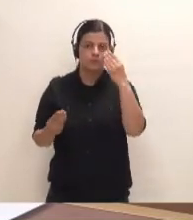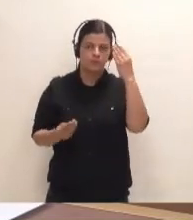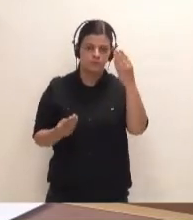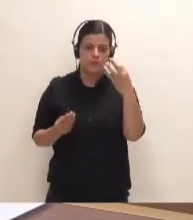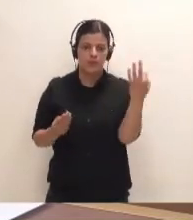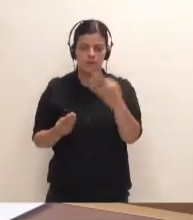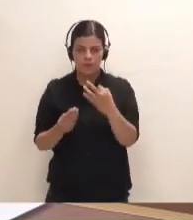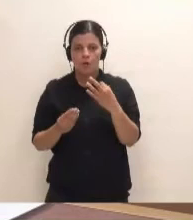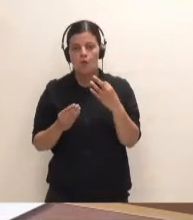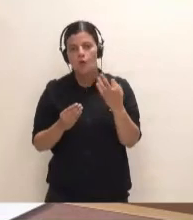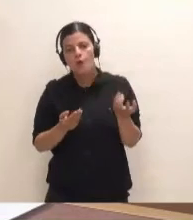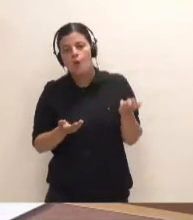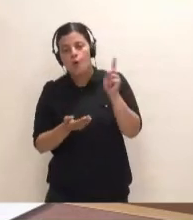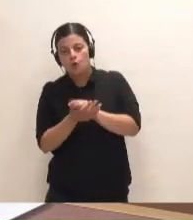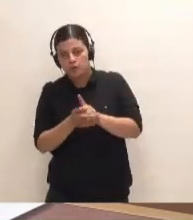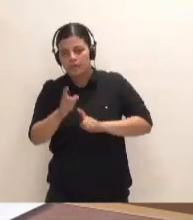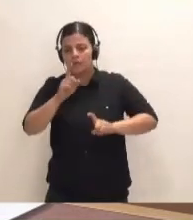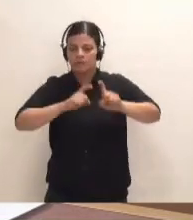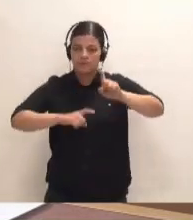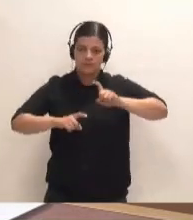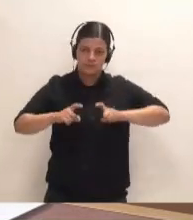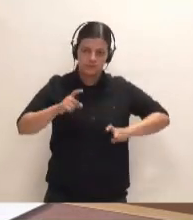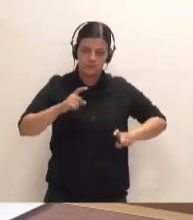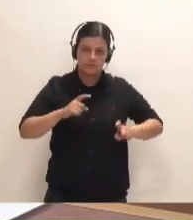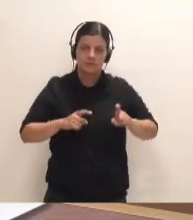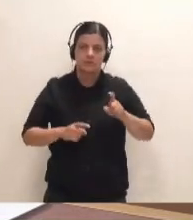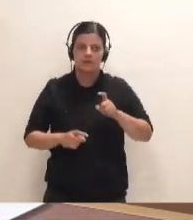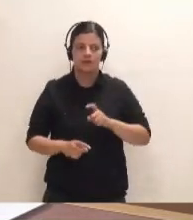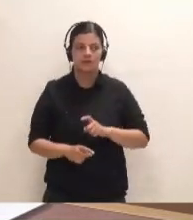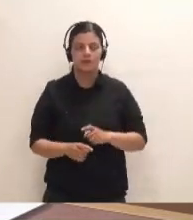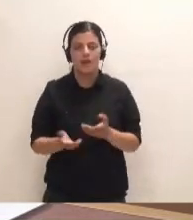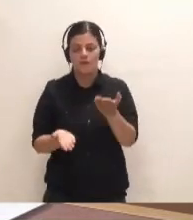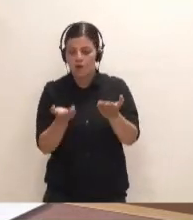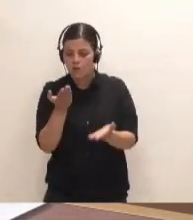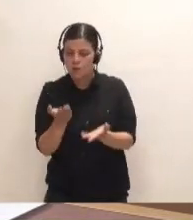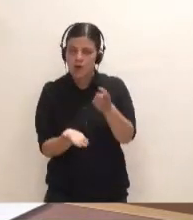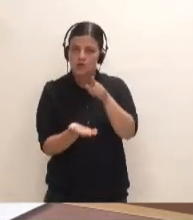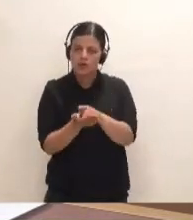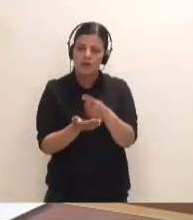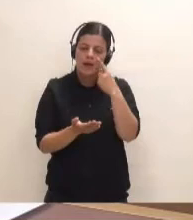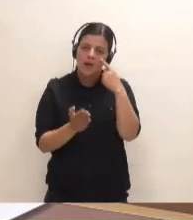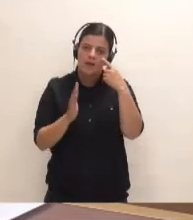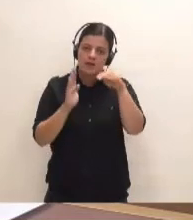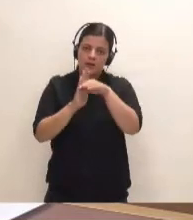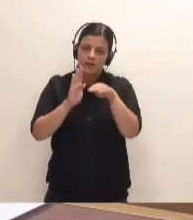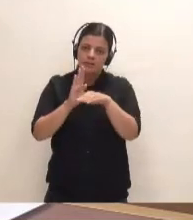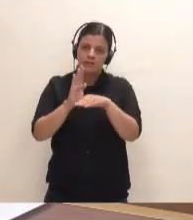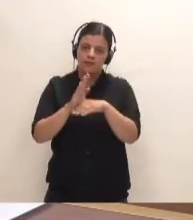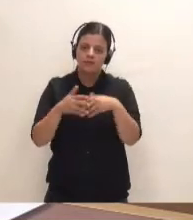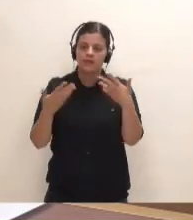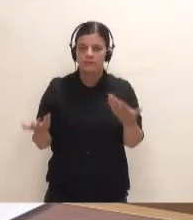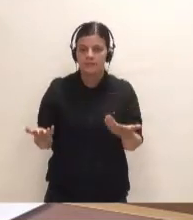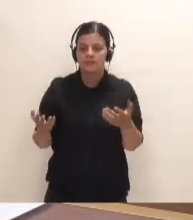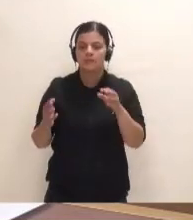volver otra vez a evaluar cuáles son las condiciones, incluyendo el elemento